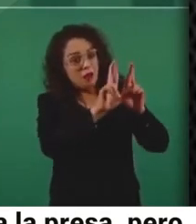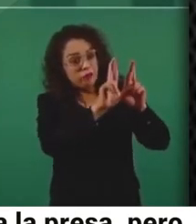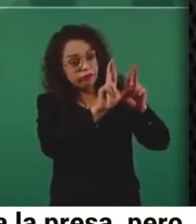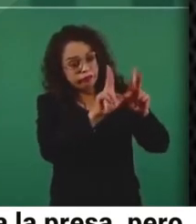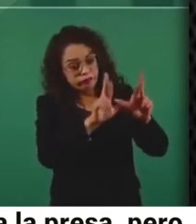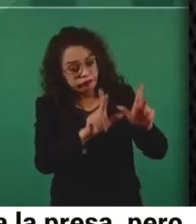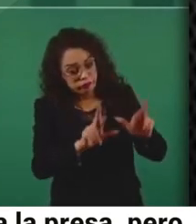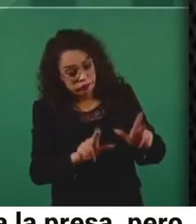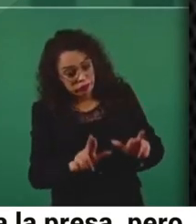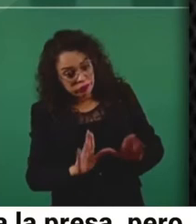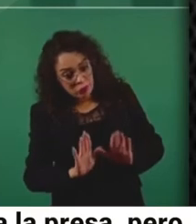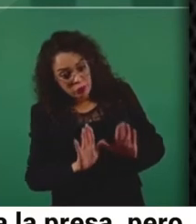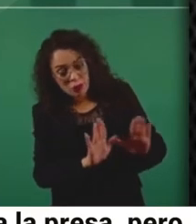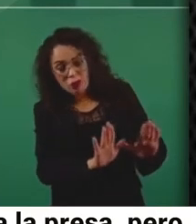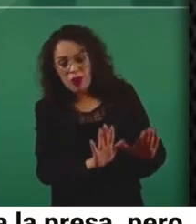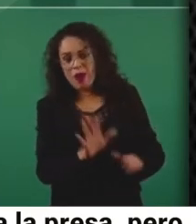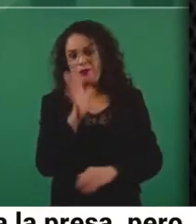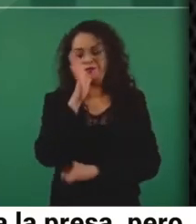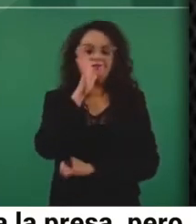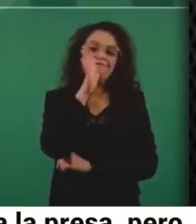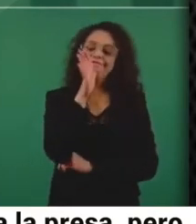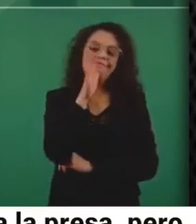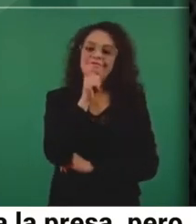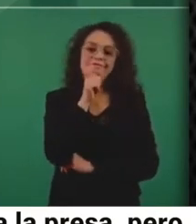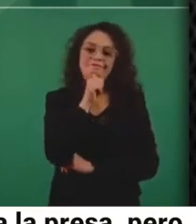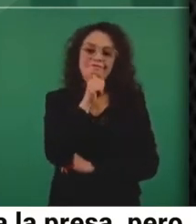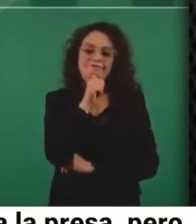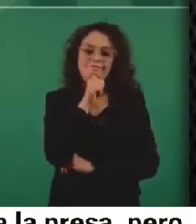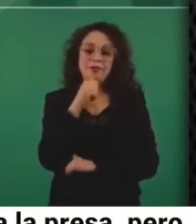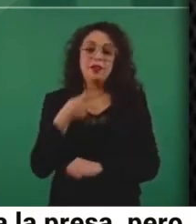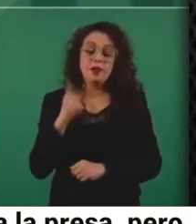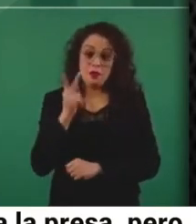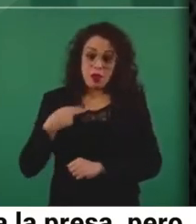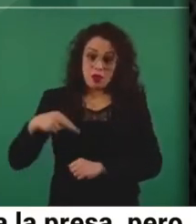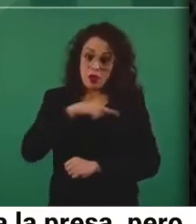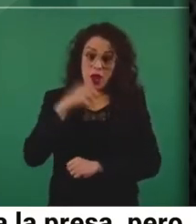Pero tampoco nosotros vamos a hacer nada por la fuerza,